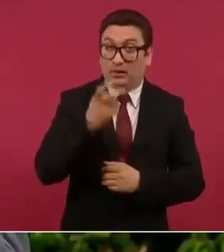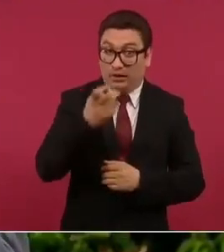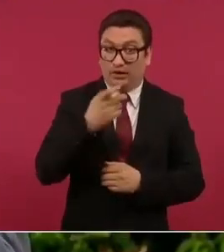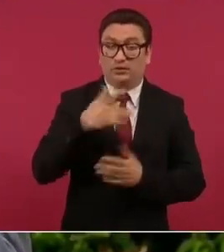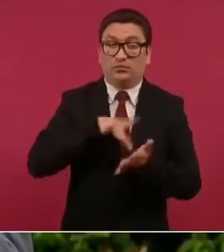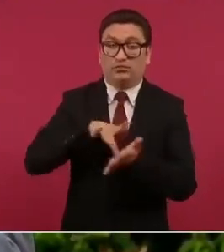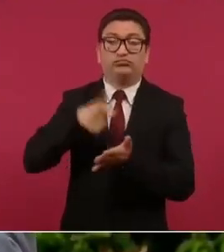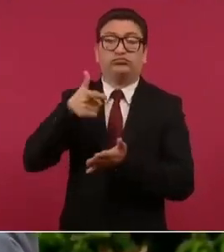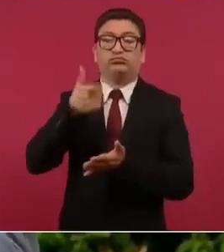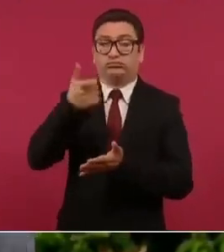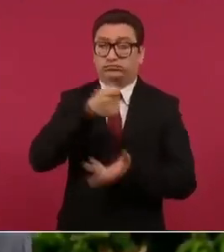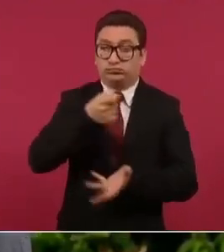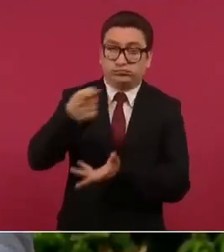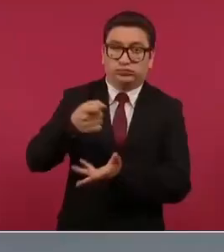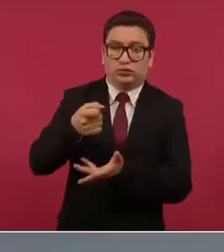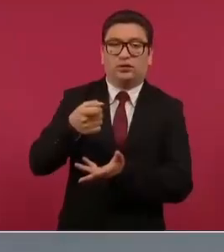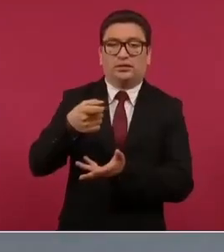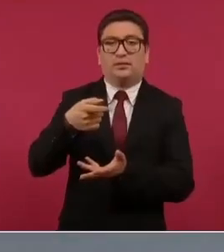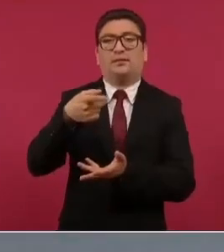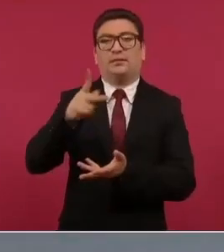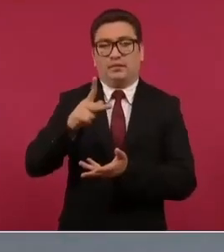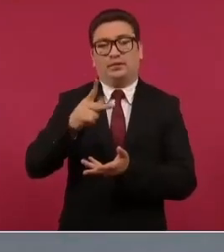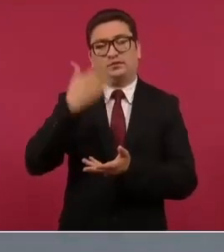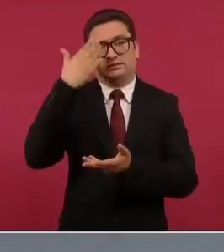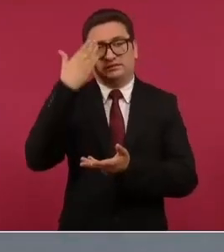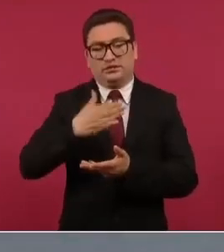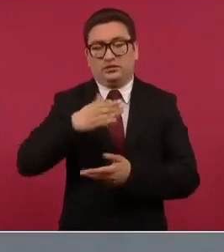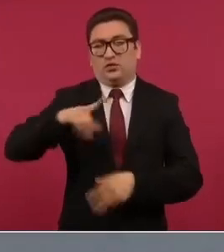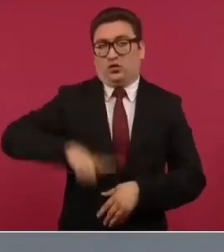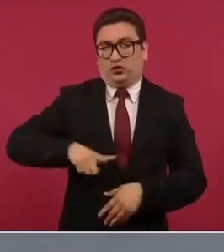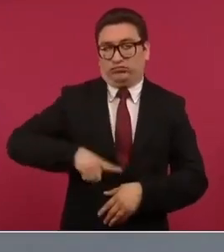subsidio la hacienda pública